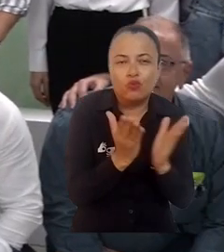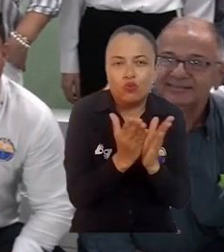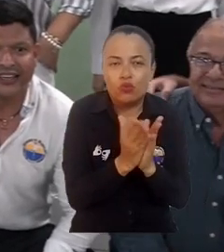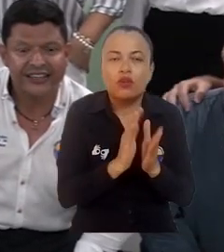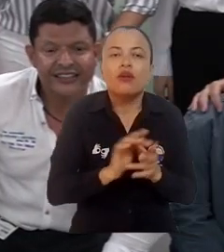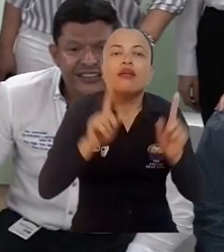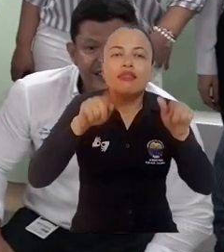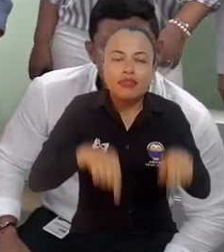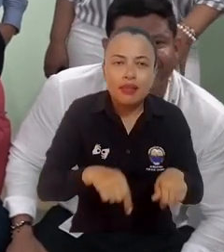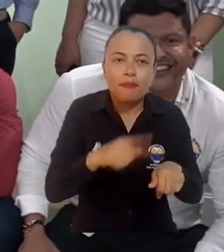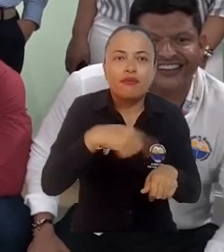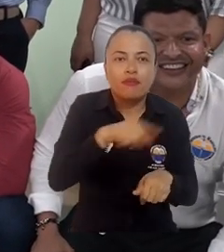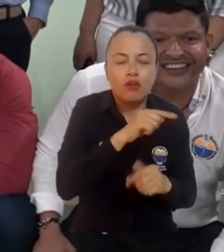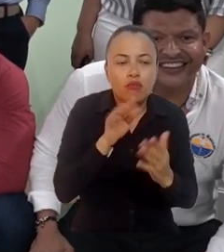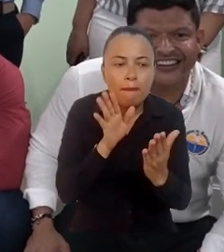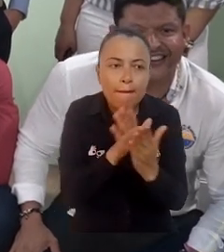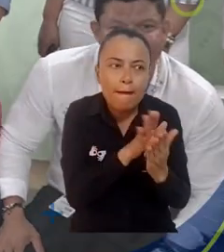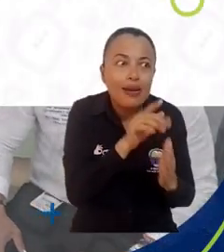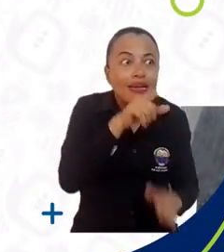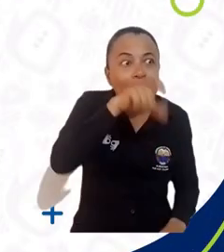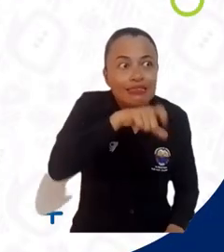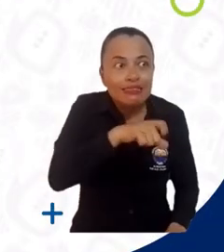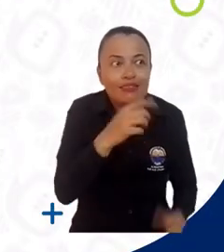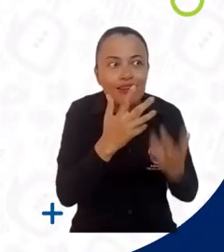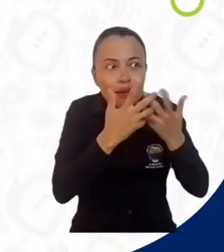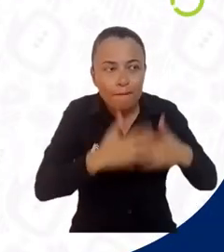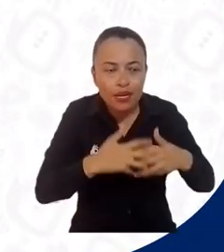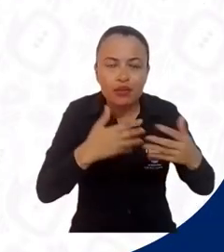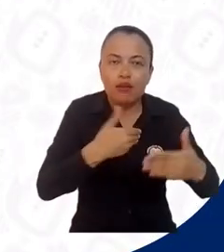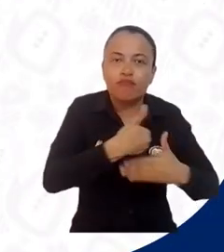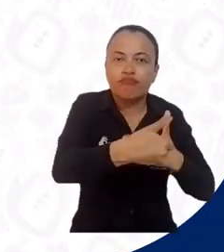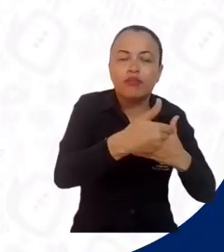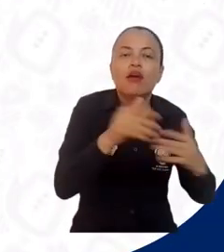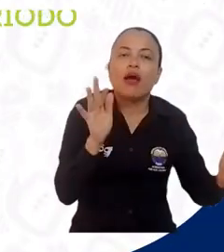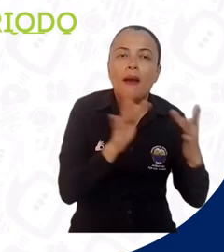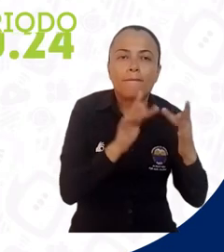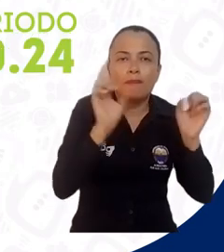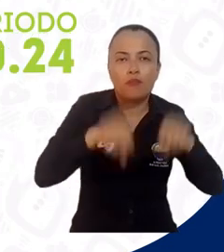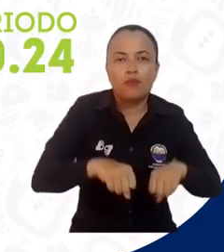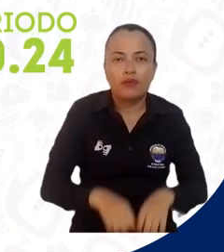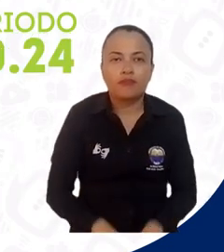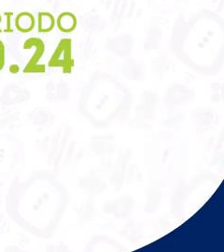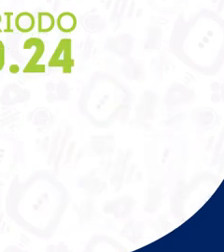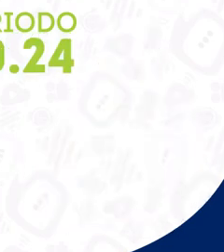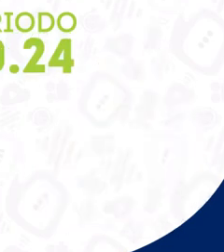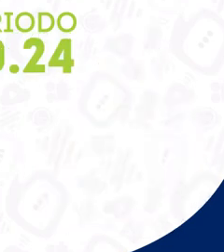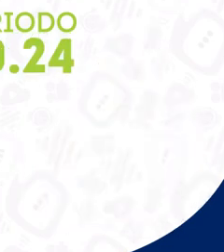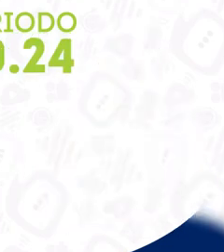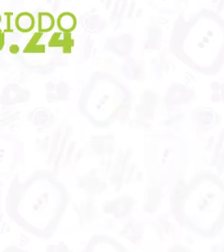más cercanas a las que tienen como necesidad de las empresas. Aún más incluyente e innovadora.